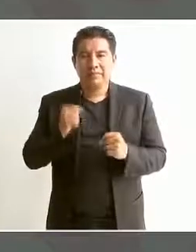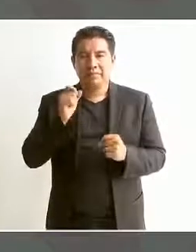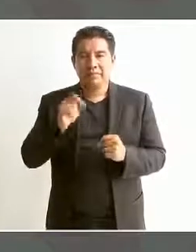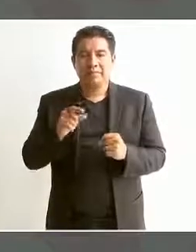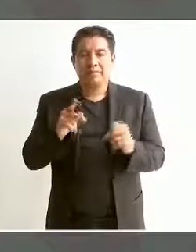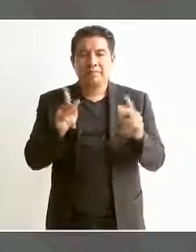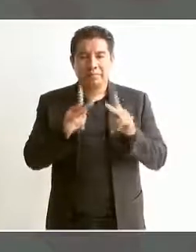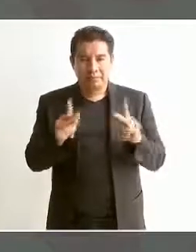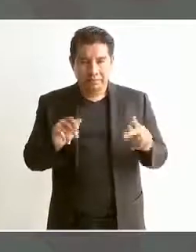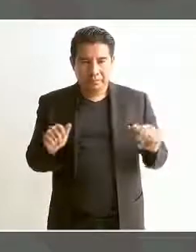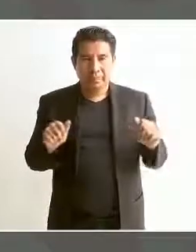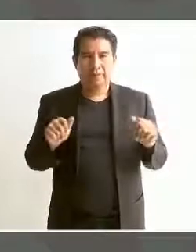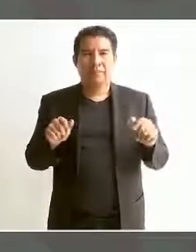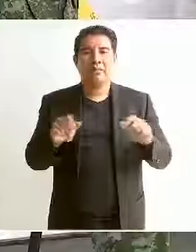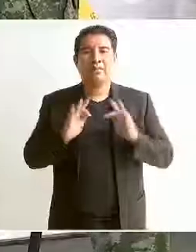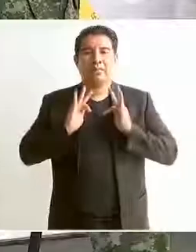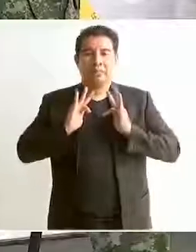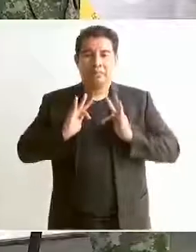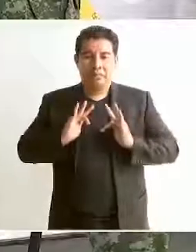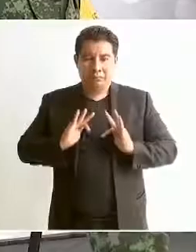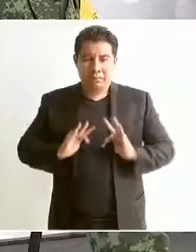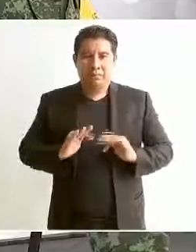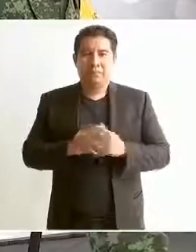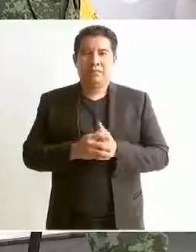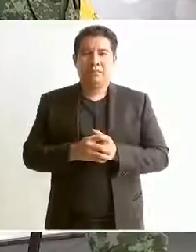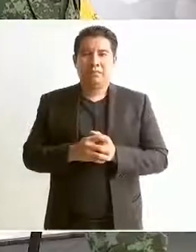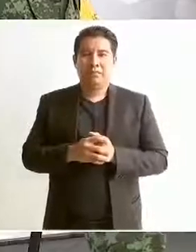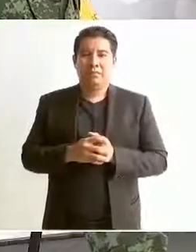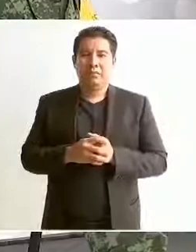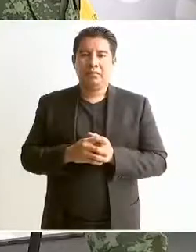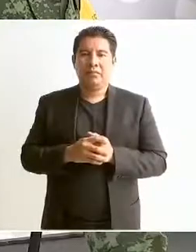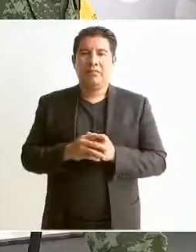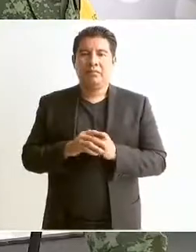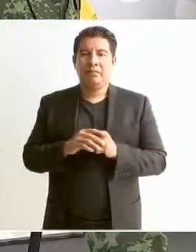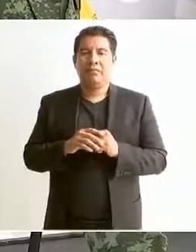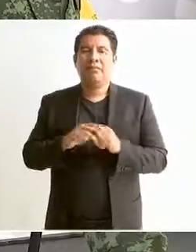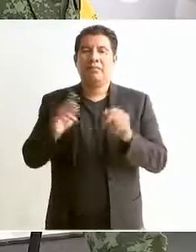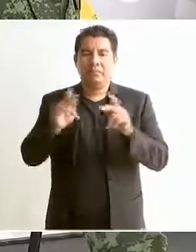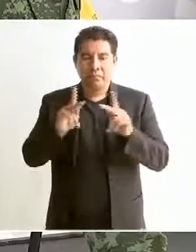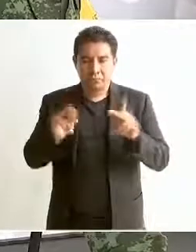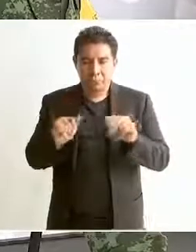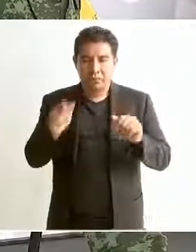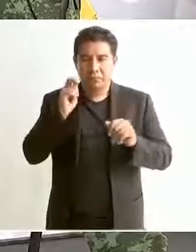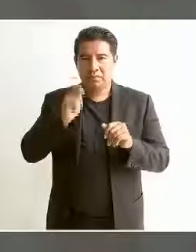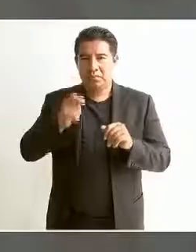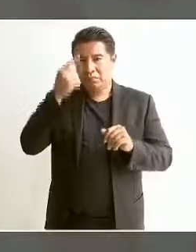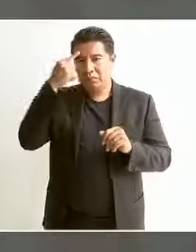y la tranquilidad. La paz es fruto de la justicia.